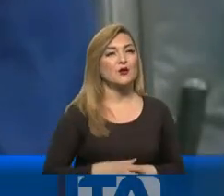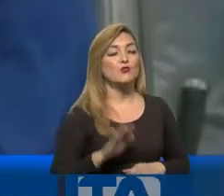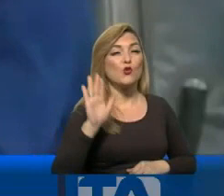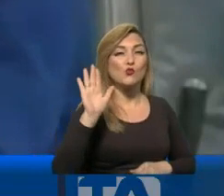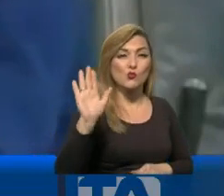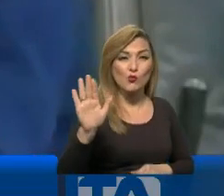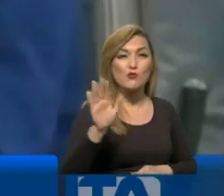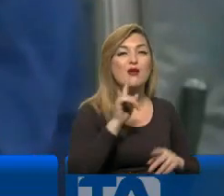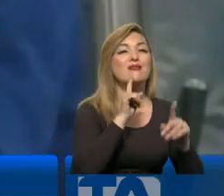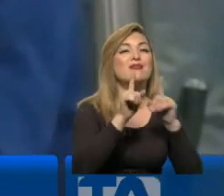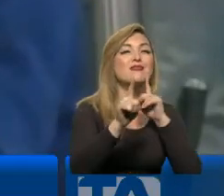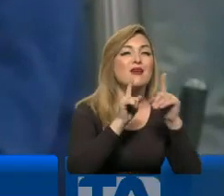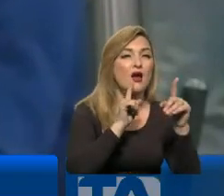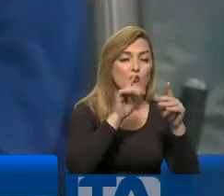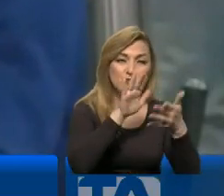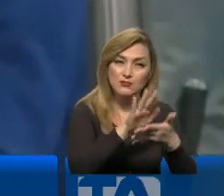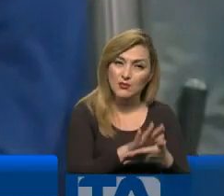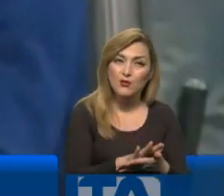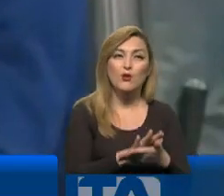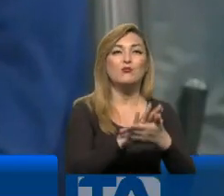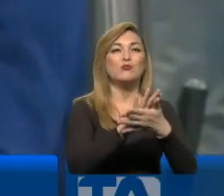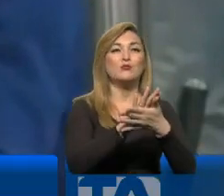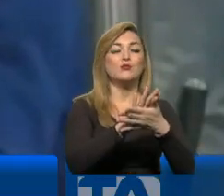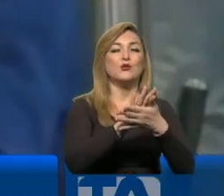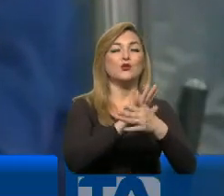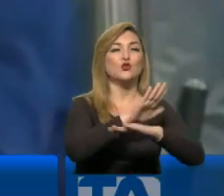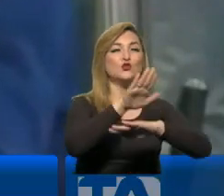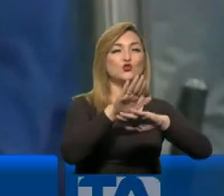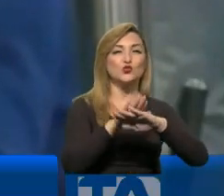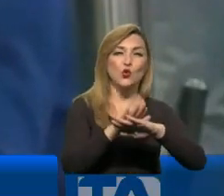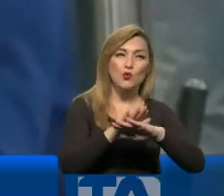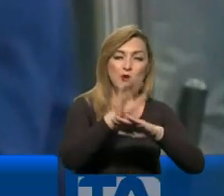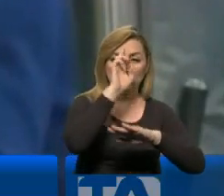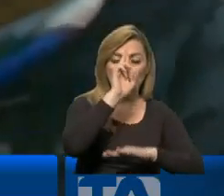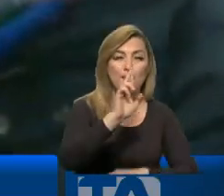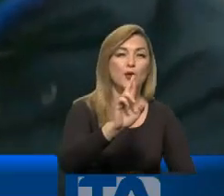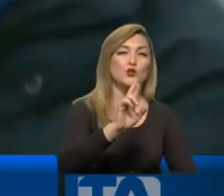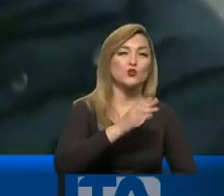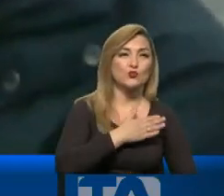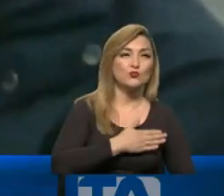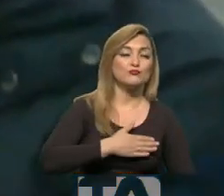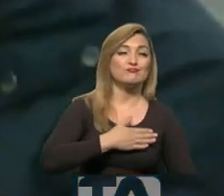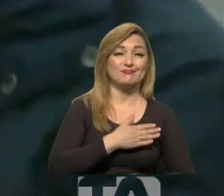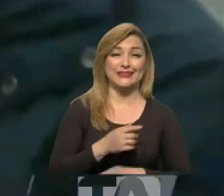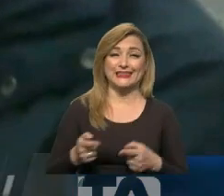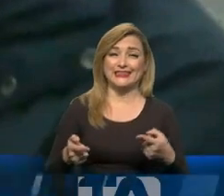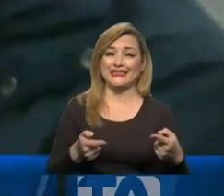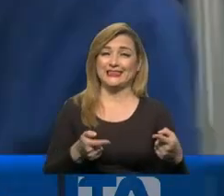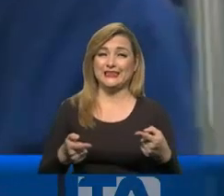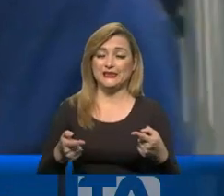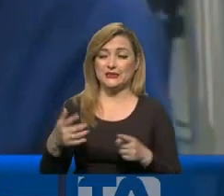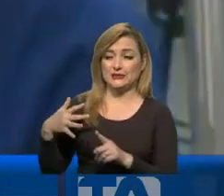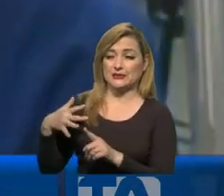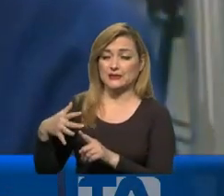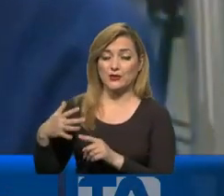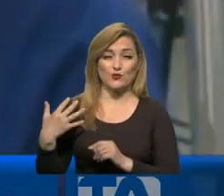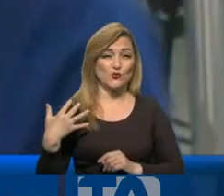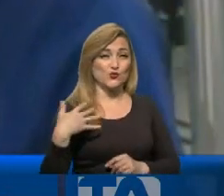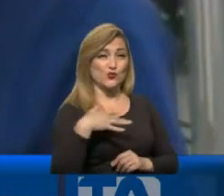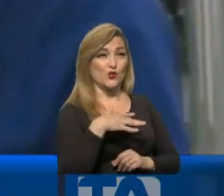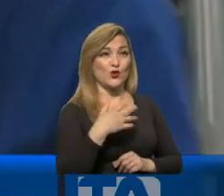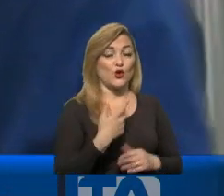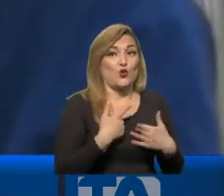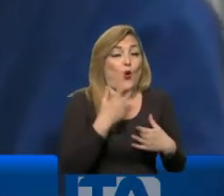Mantengamos el diálogo dentro del marco de la consideración y respeto. Hubo fuego cruzado. He visto un video